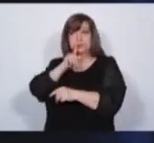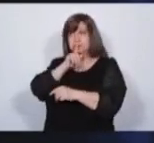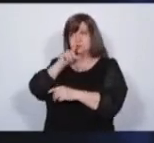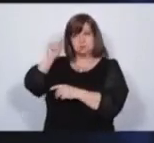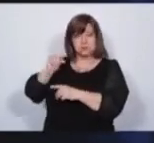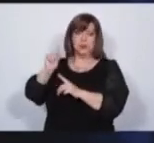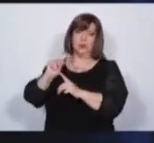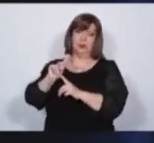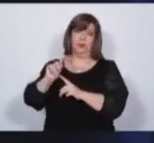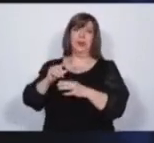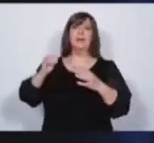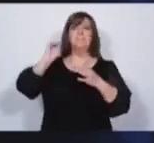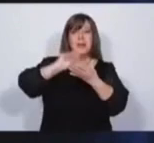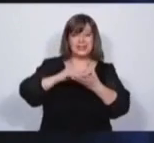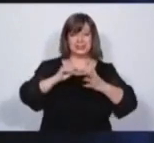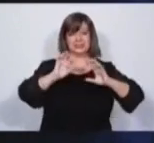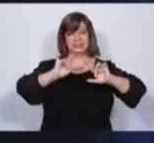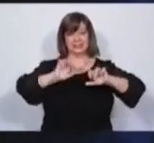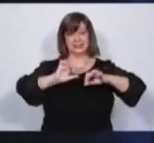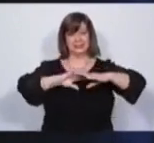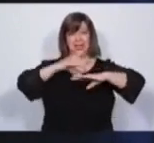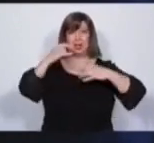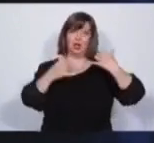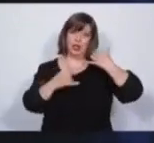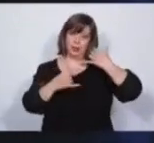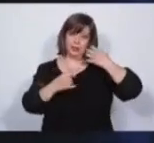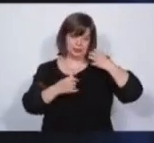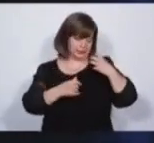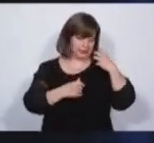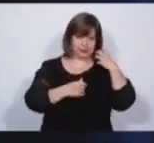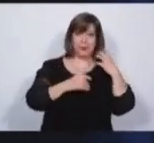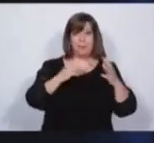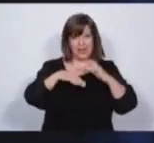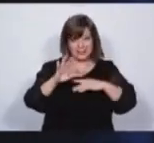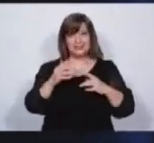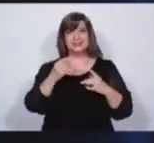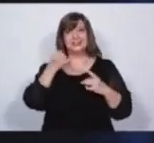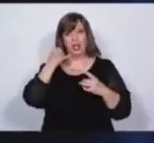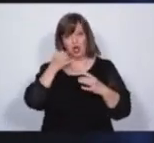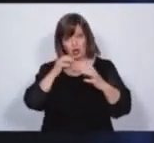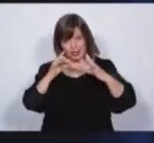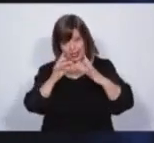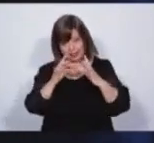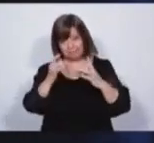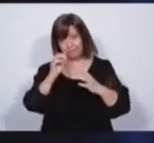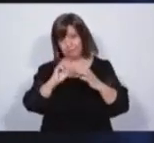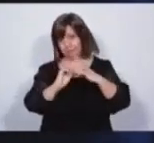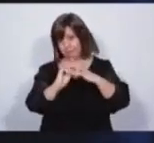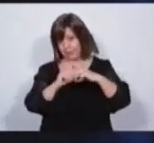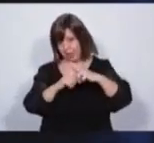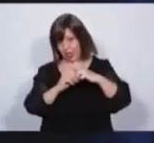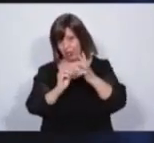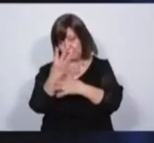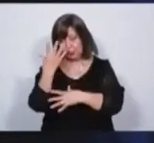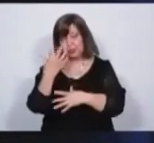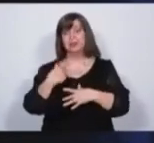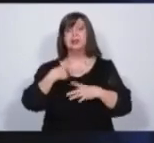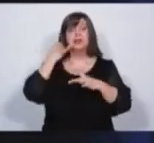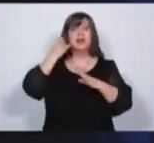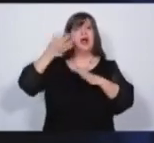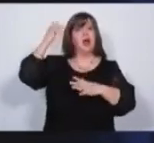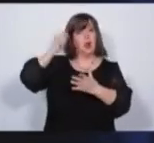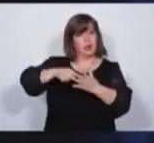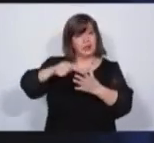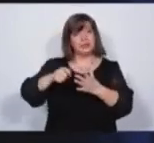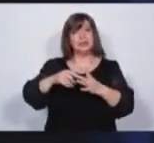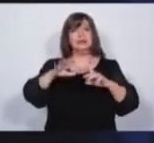incorporación de tecnología. En materia de justicia, algo dijimos recién. El actual Consejo de la Magistratura,